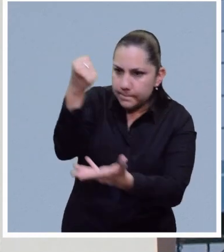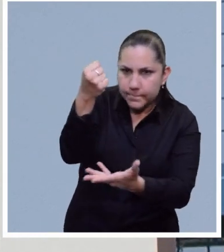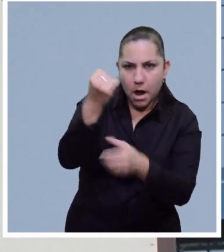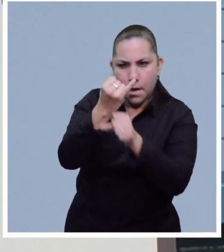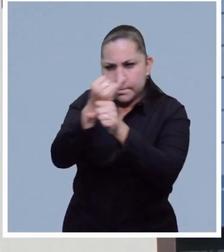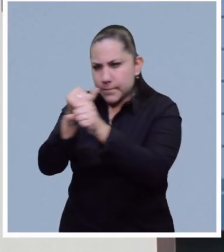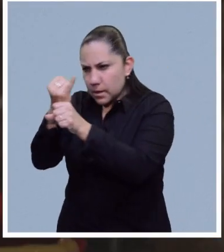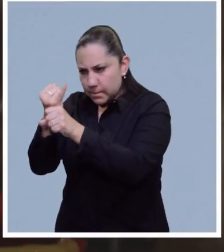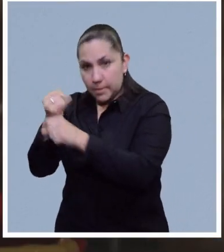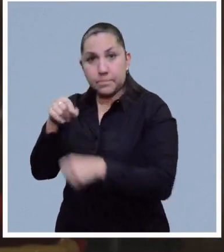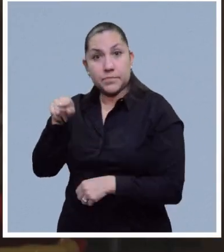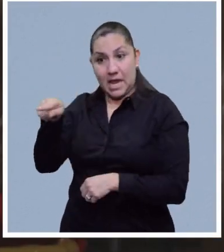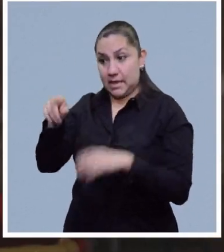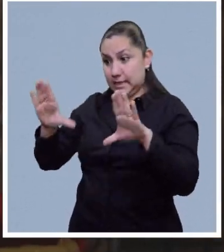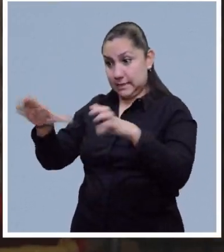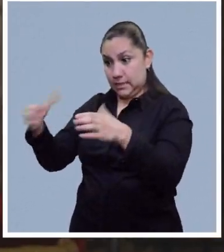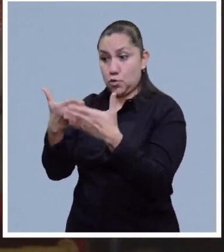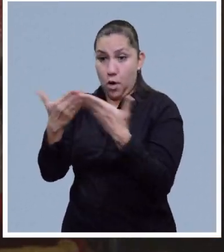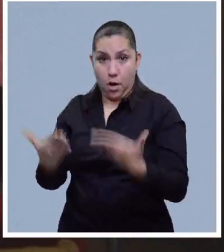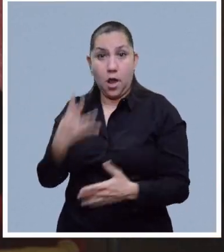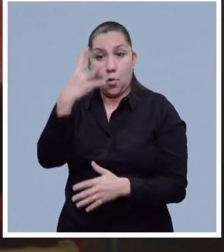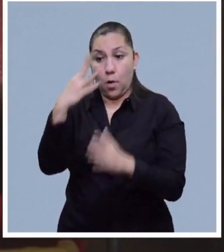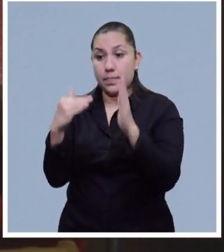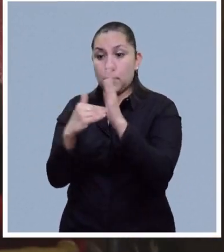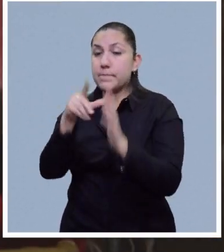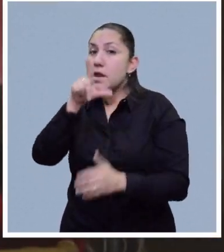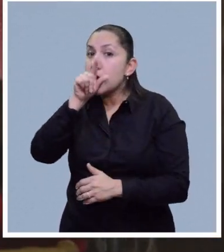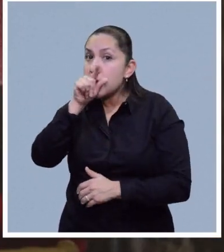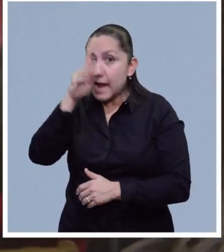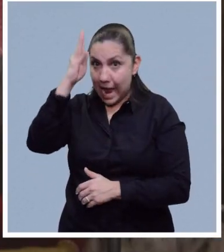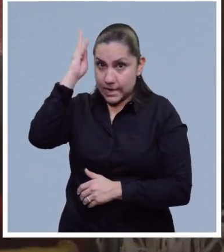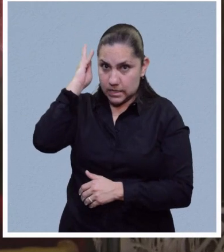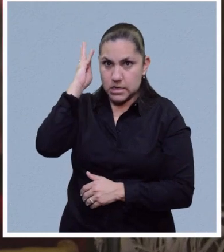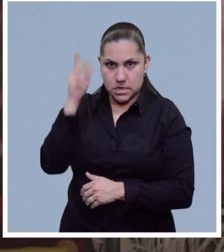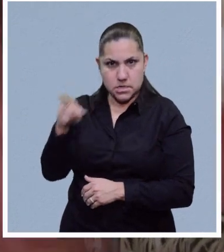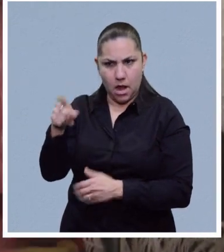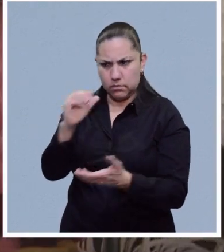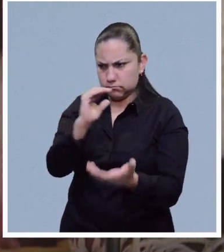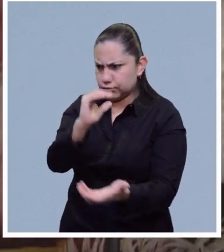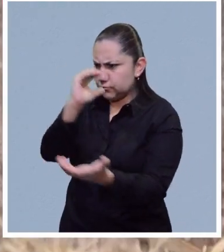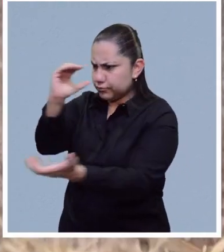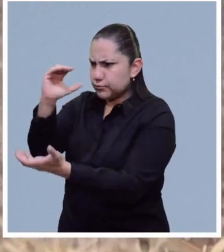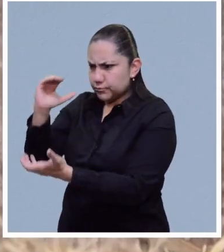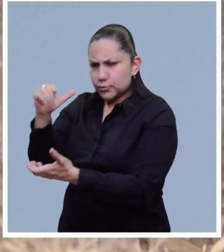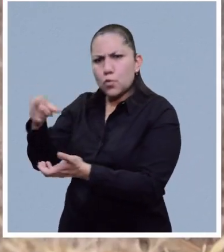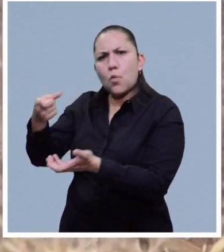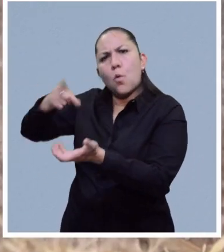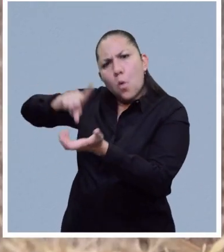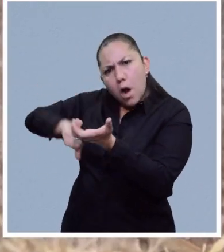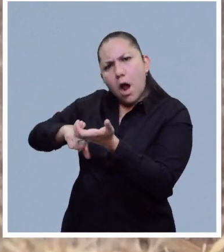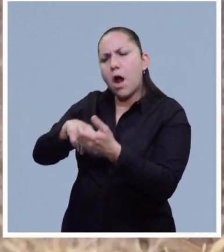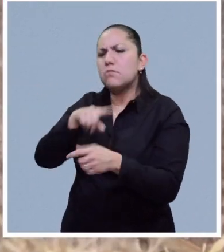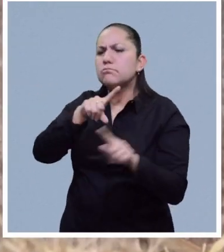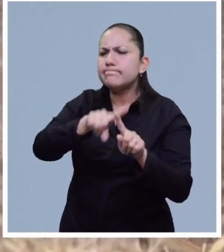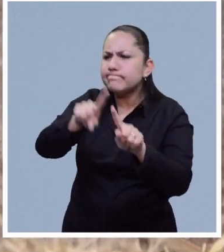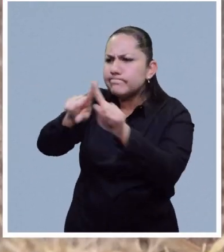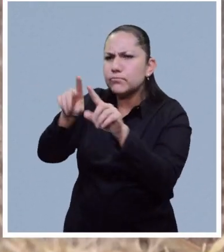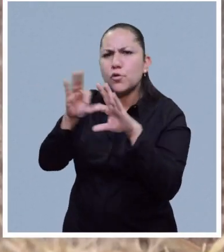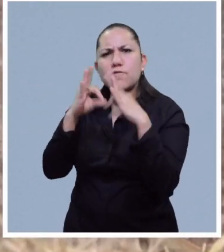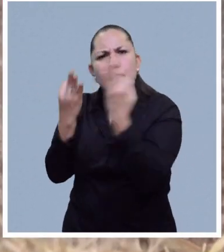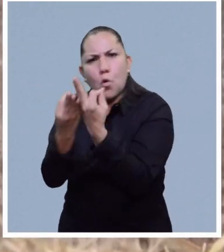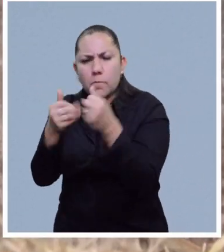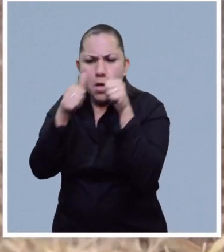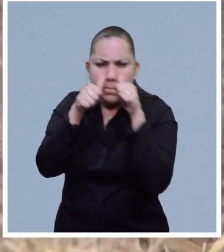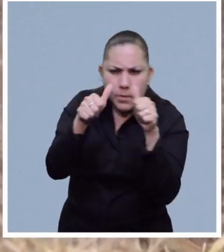científicos y financieros. Actualmente, el CYPAP cuenta con 4.000 gallinas blancas de postura, las cuales se encuentran alojadas en